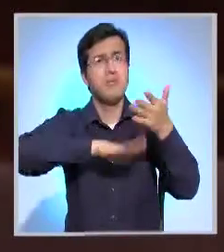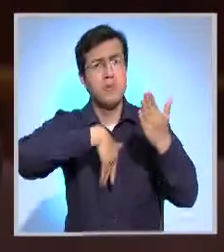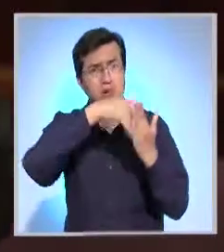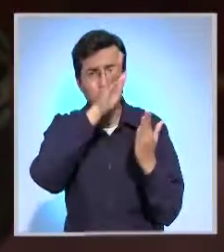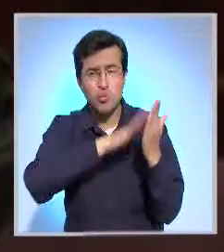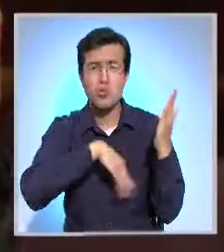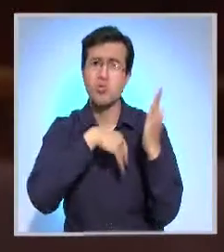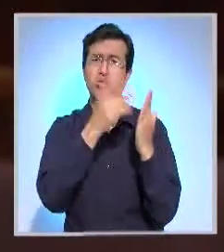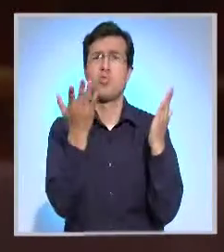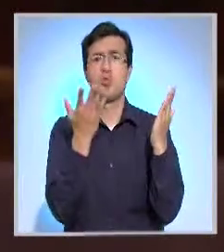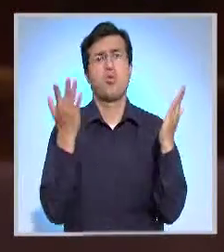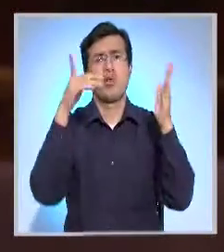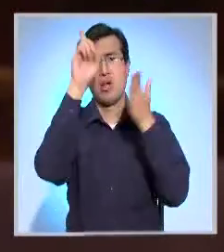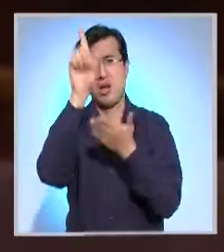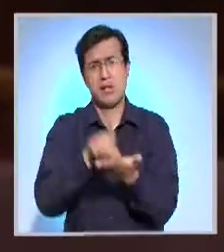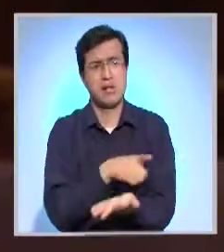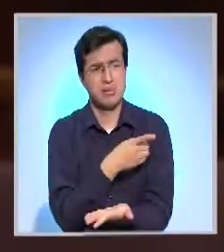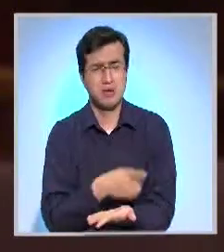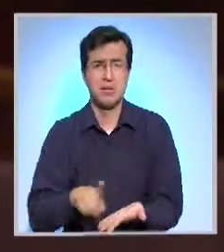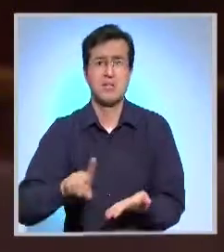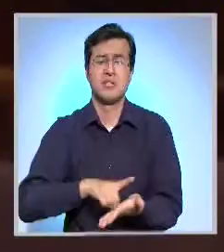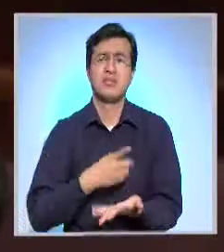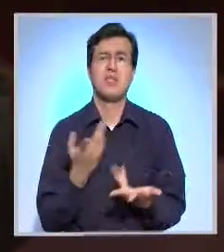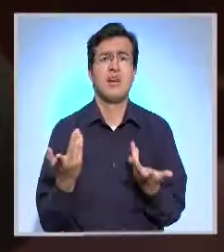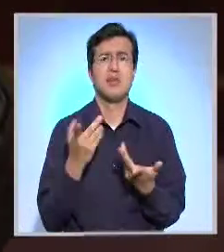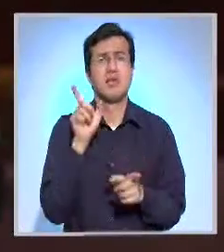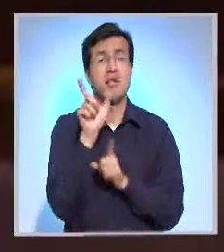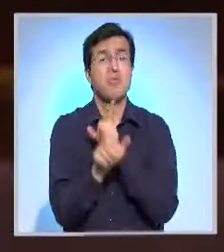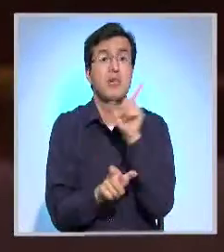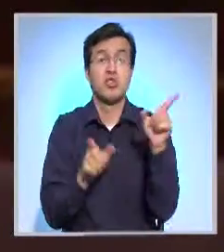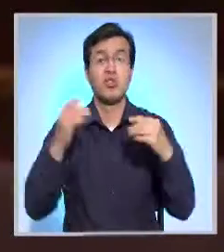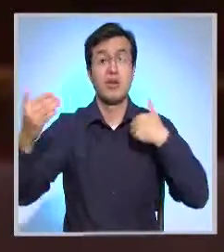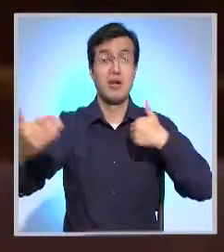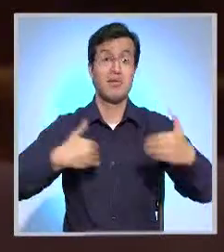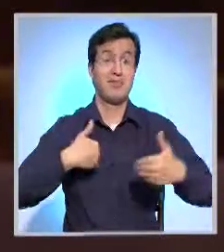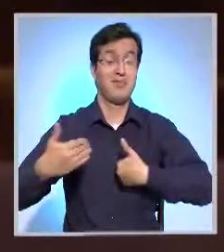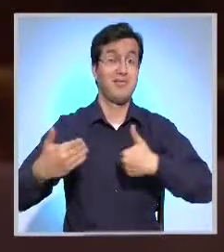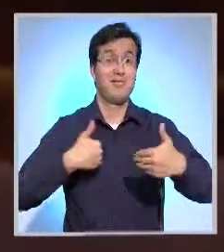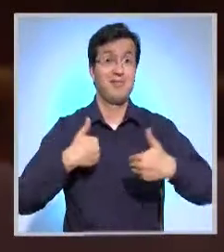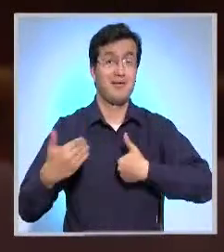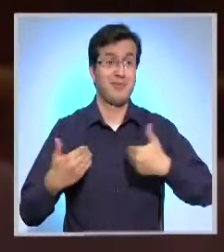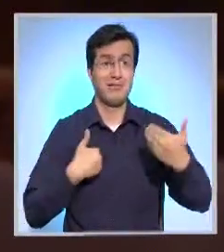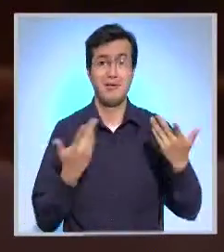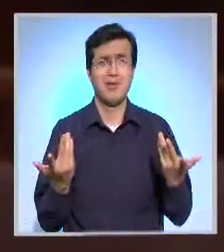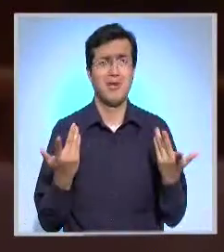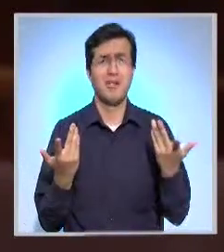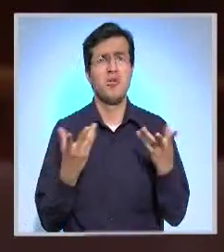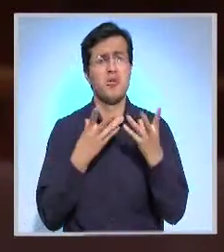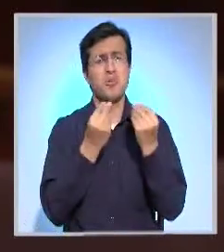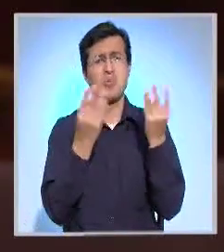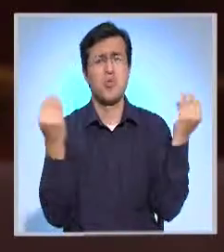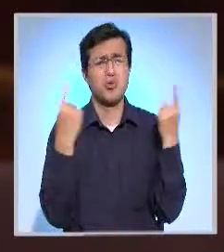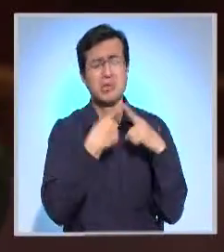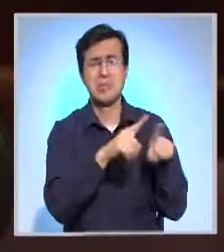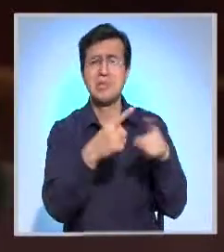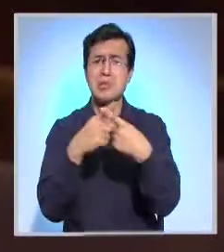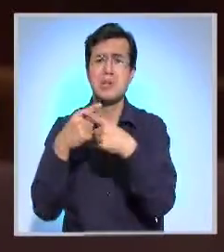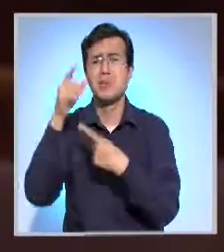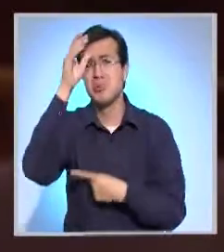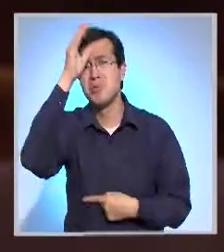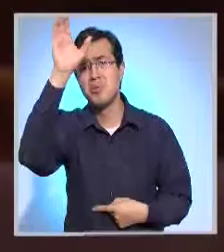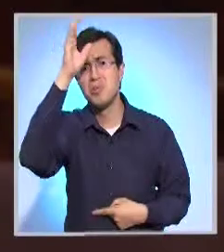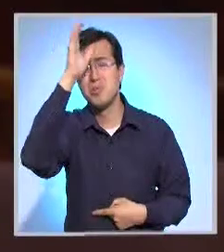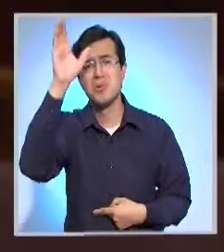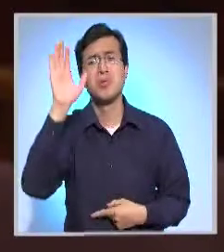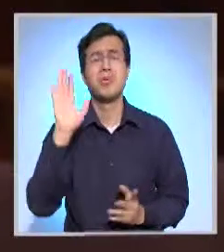tenemos también danzas, tenemos gente que hace teatro incluso, es decir, tenemos muchas disciplinas y se dan